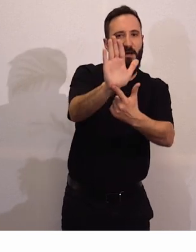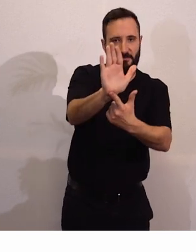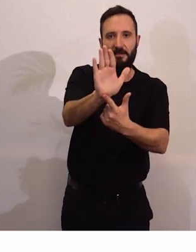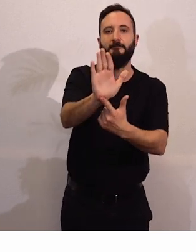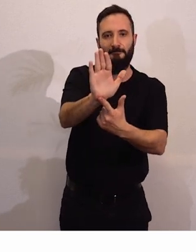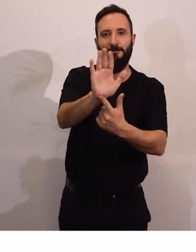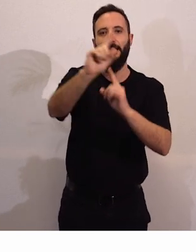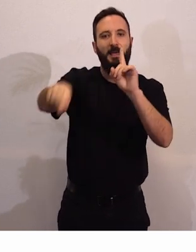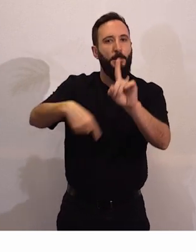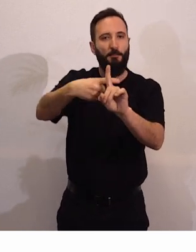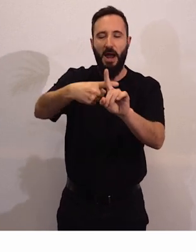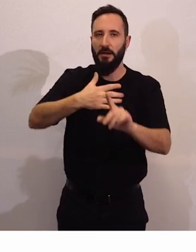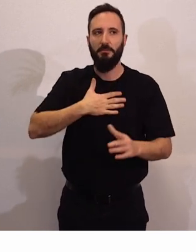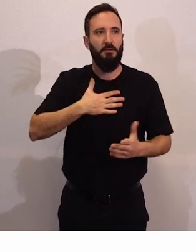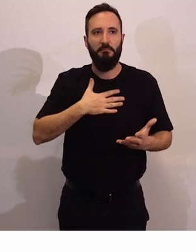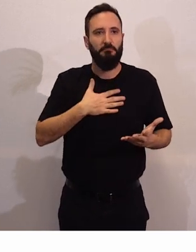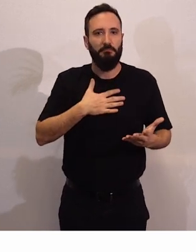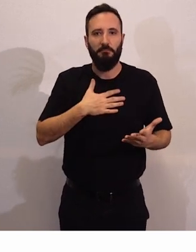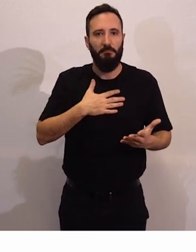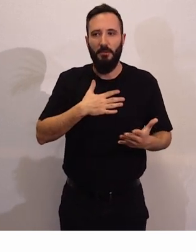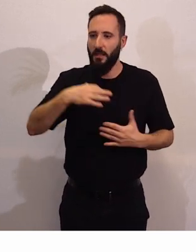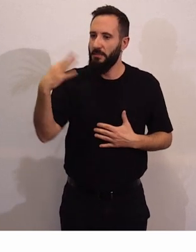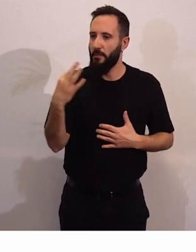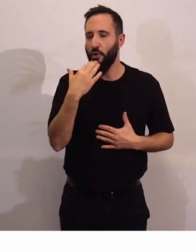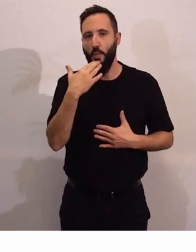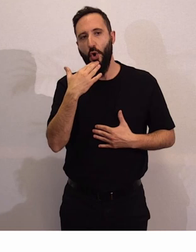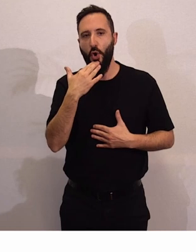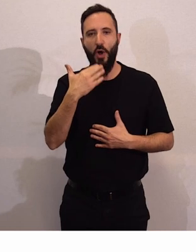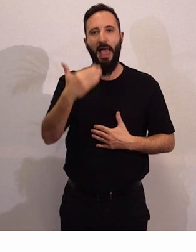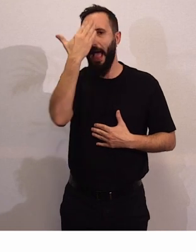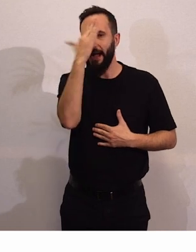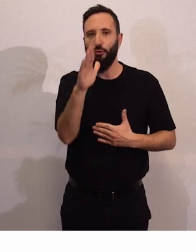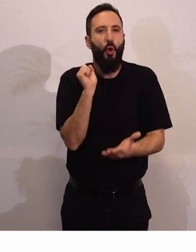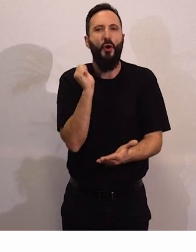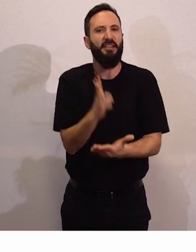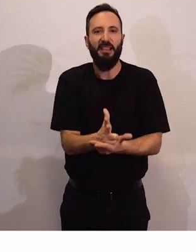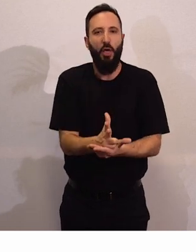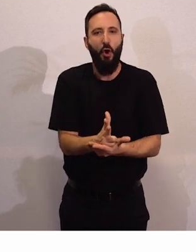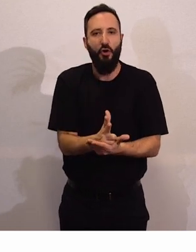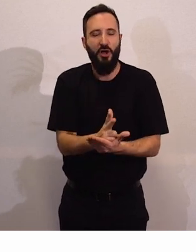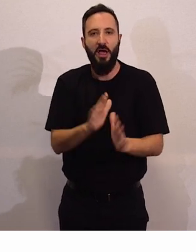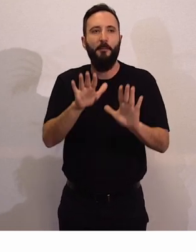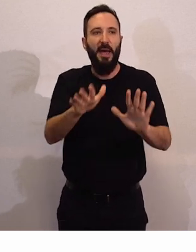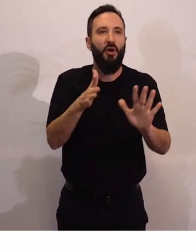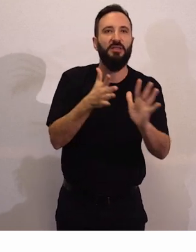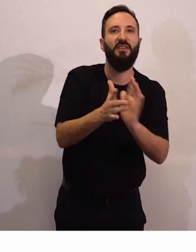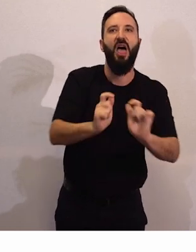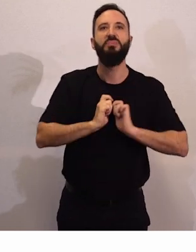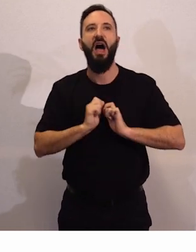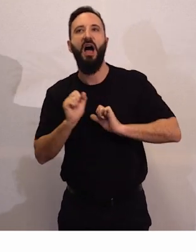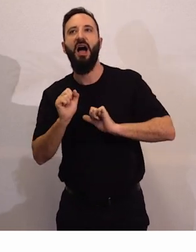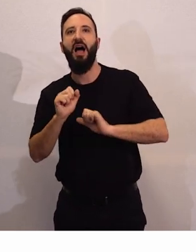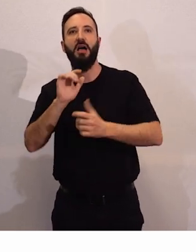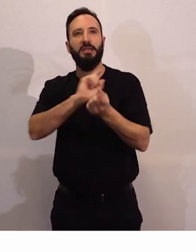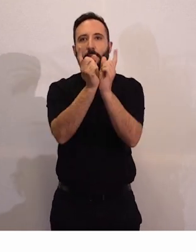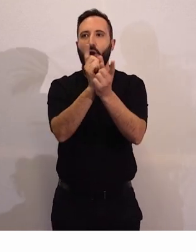con, bueno, retador, sin duda, pero eso no significa que sea imposible pues hacer